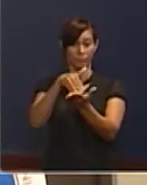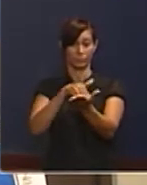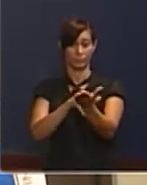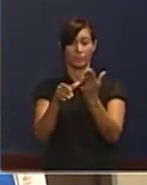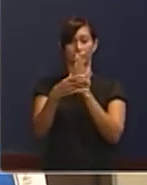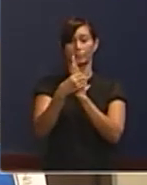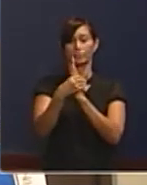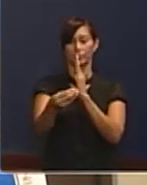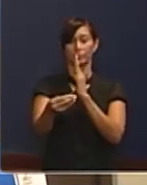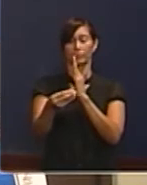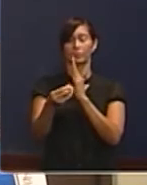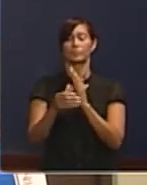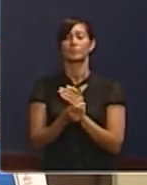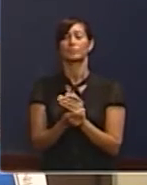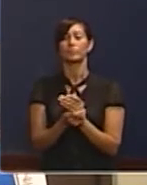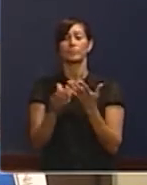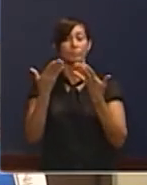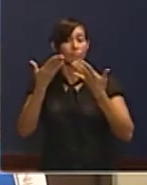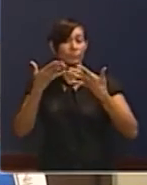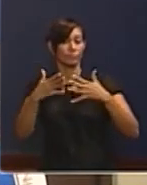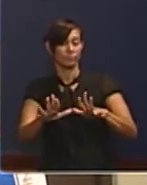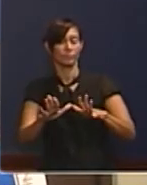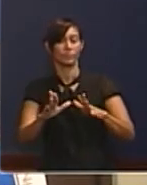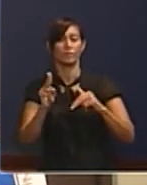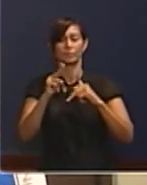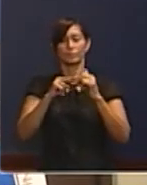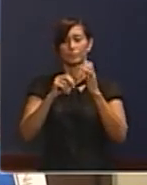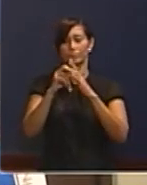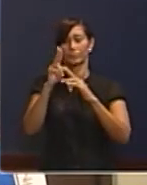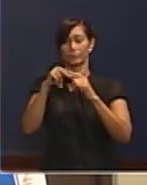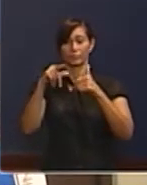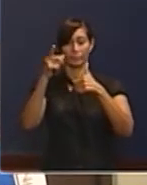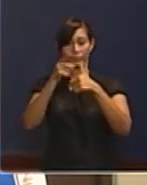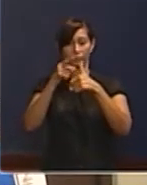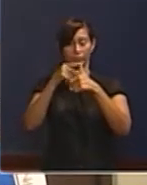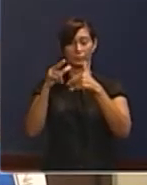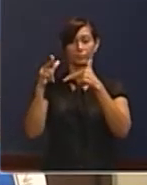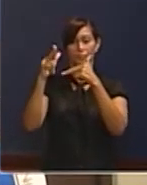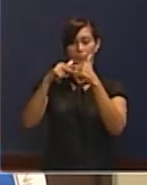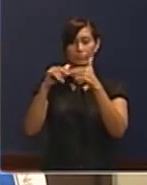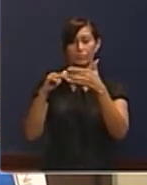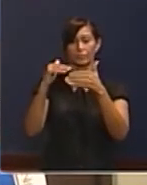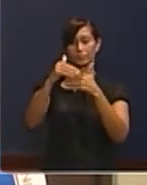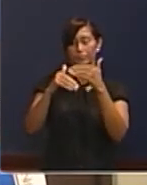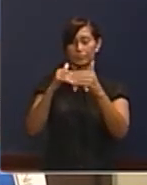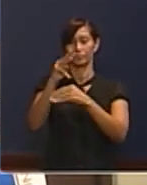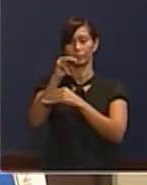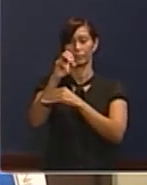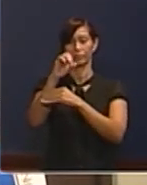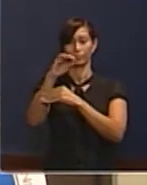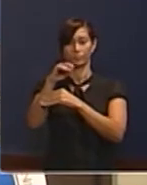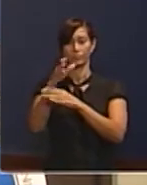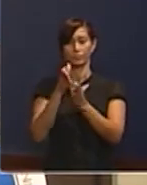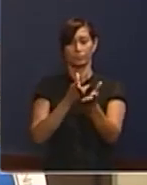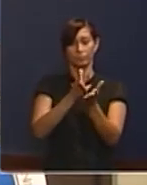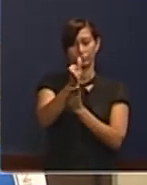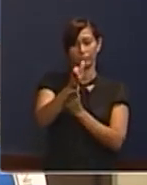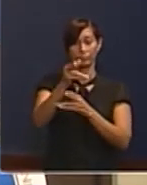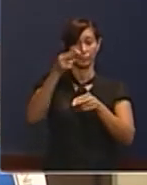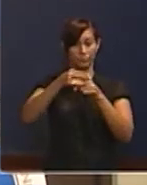dólares. Ya Don Mauricio está construyendo la primera planta de proceso del maní en la entrada de Guayubín,